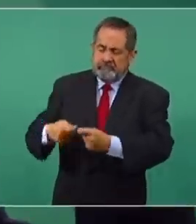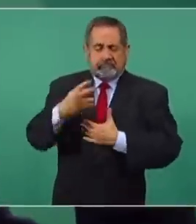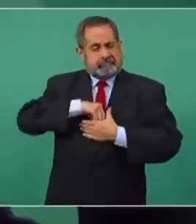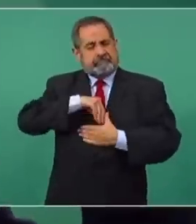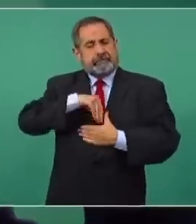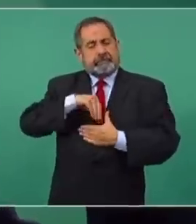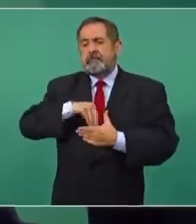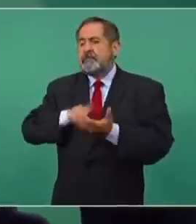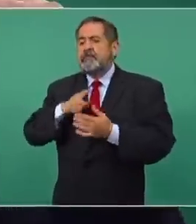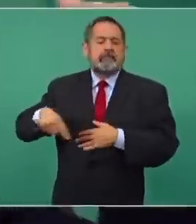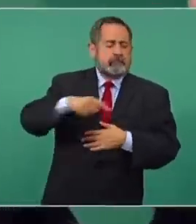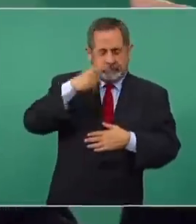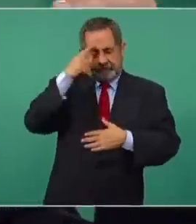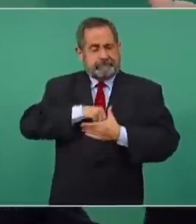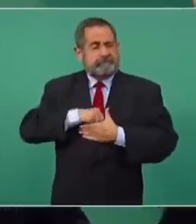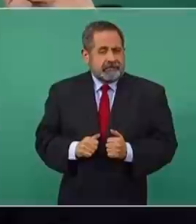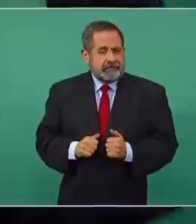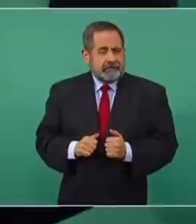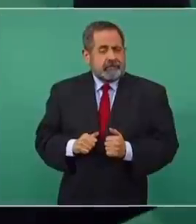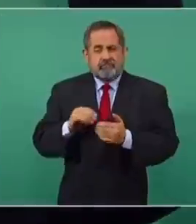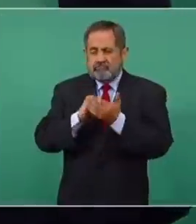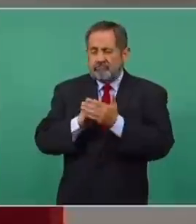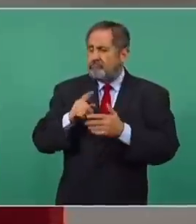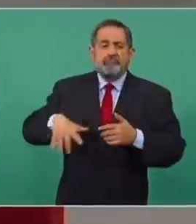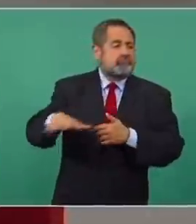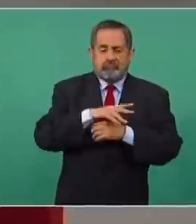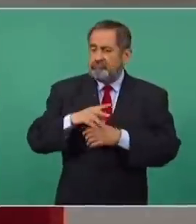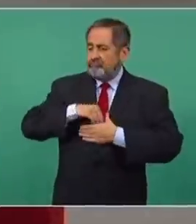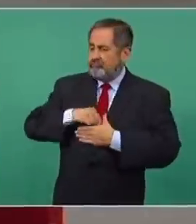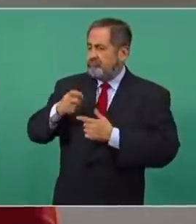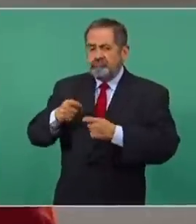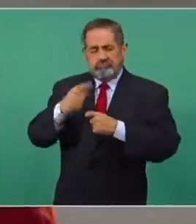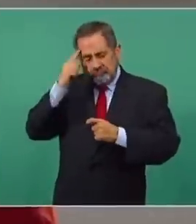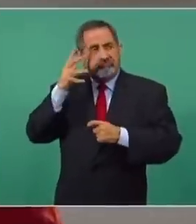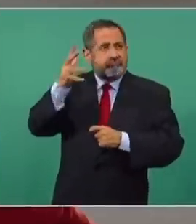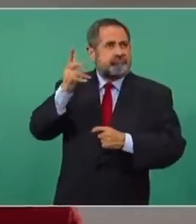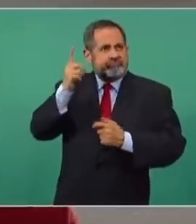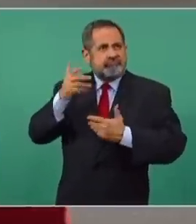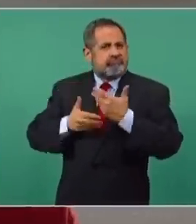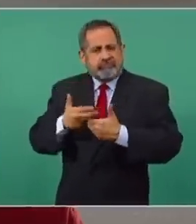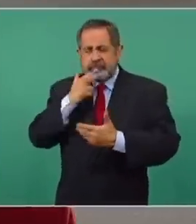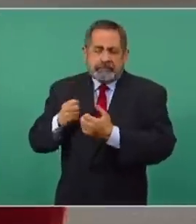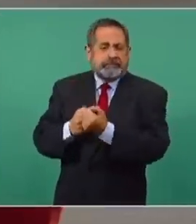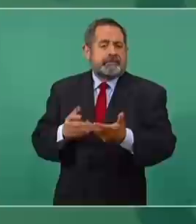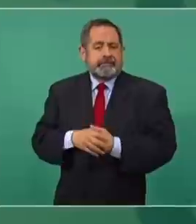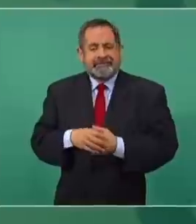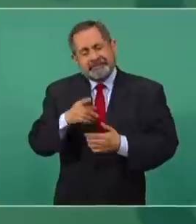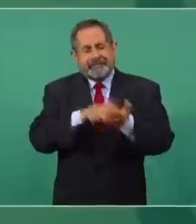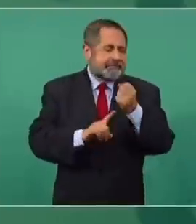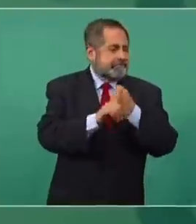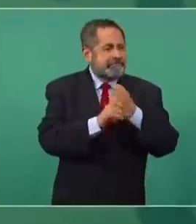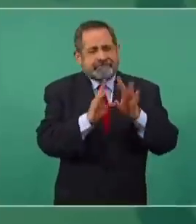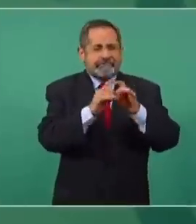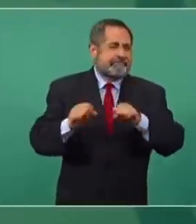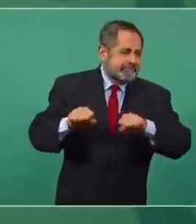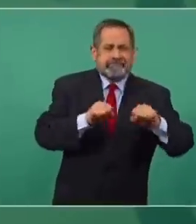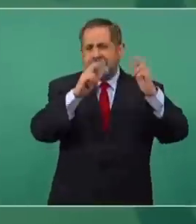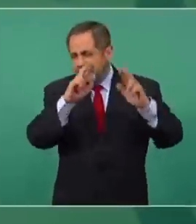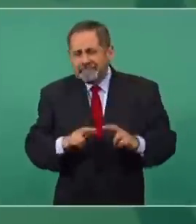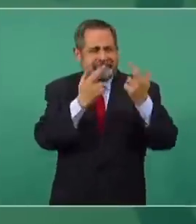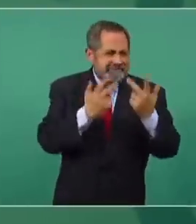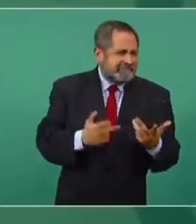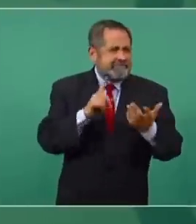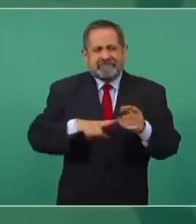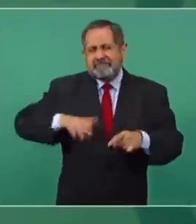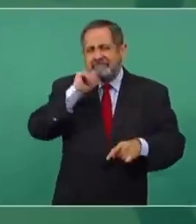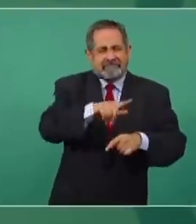Son los que nos han mantenido como país, con esperanzas, con futuro, a pesar de las calamidades, pesar de temblores y de inundaciones